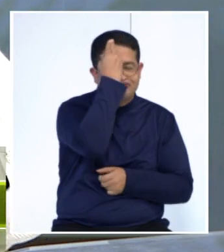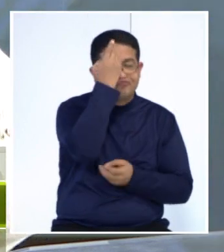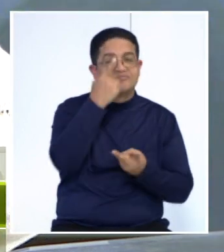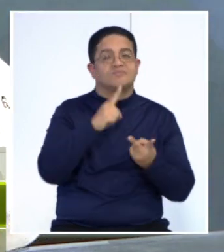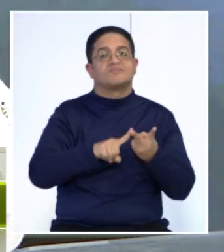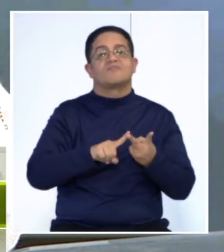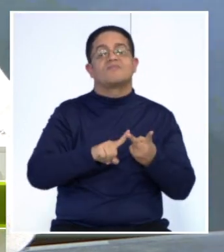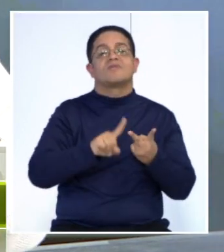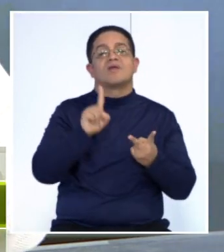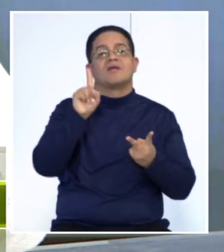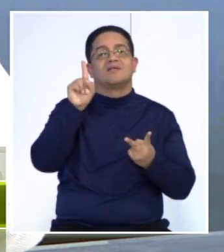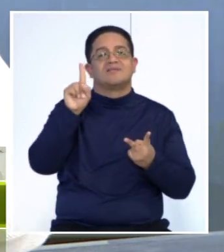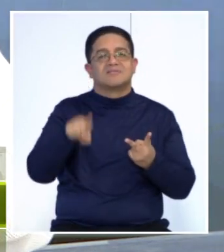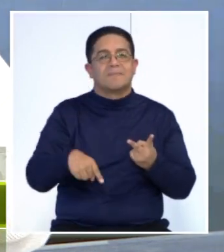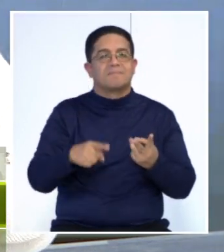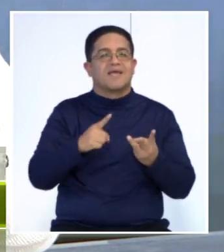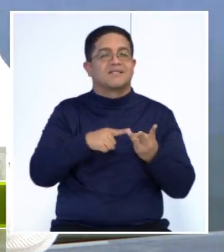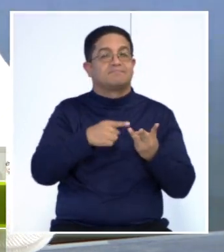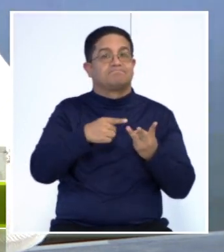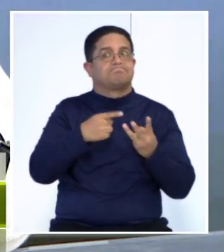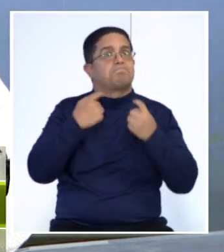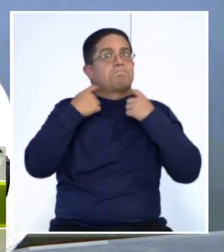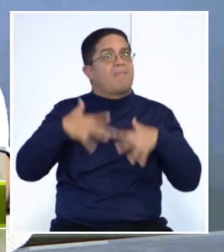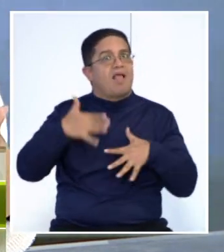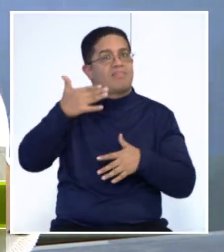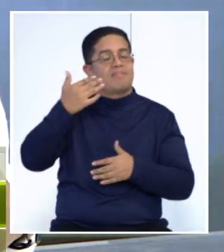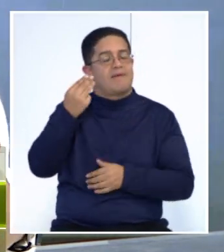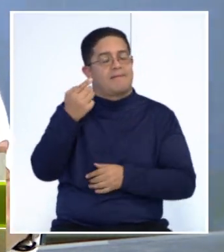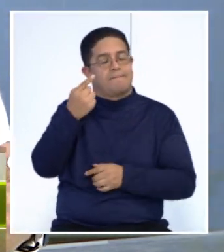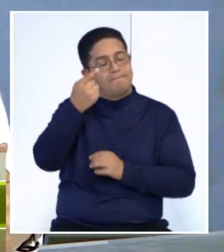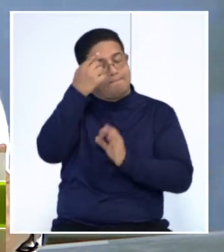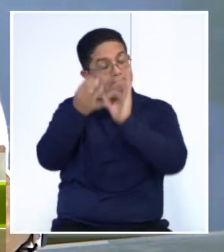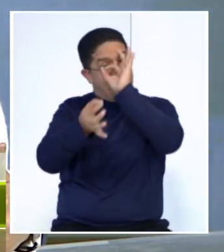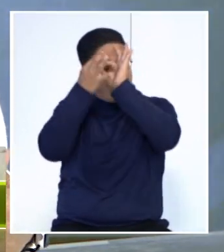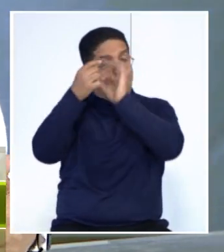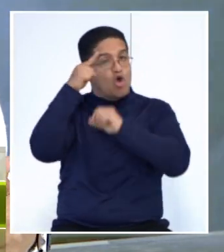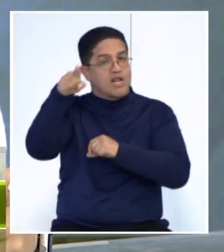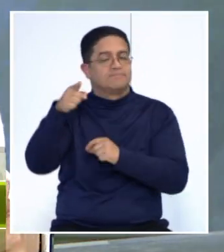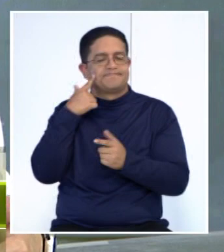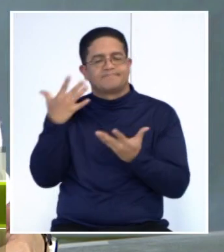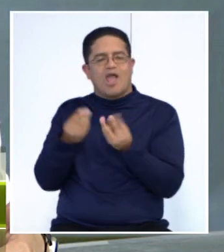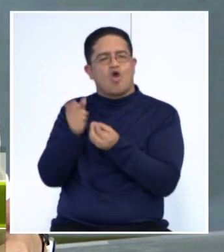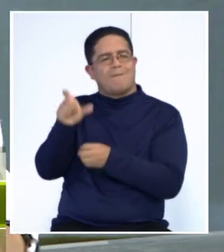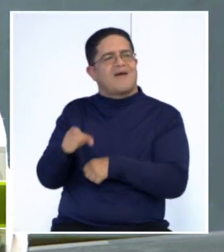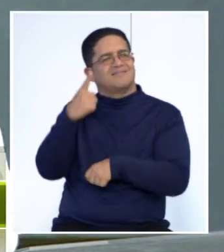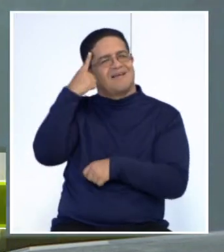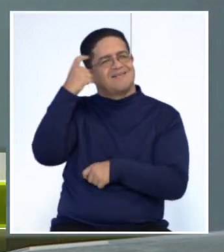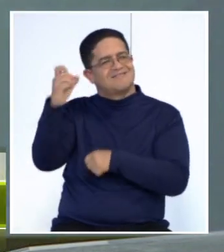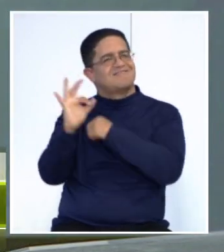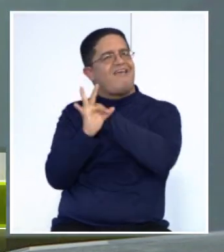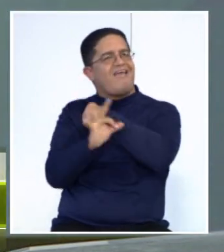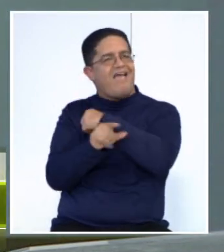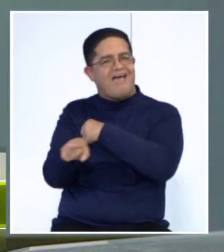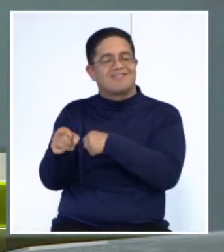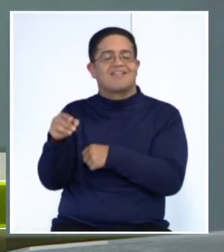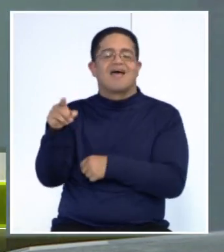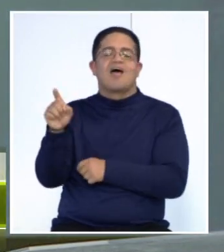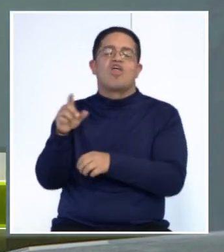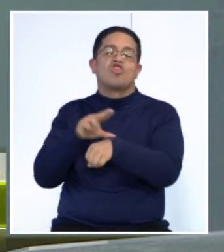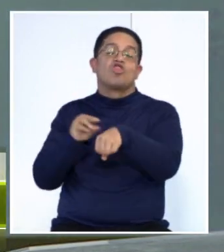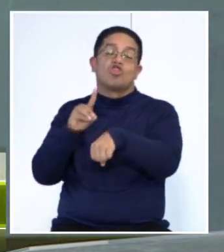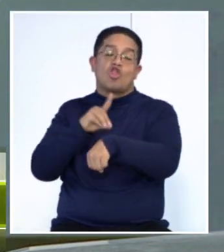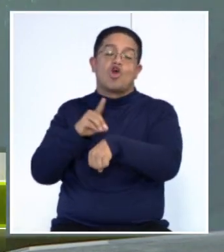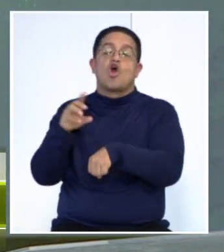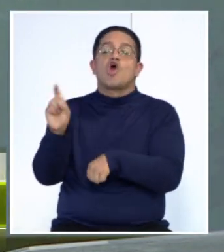un cambio del patrón además de la memoria. Hoy nos acompaña el psiquiatra Marcos Gómez para hablar sobre este tema. Un gusto recibirlo.